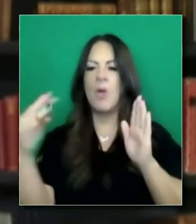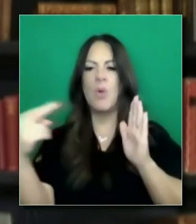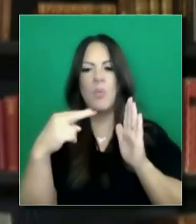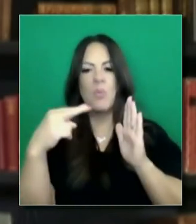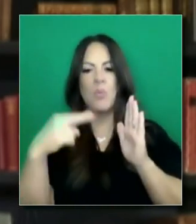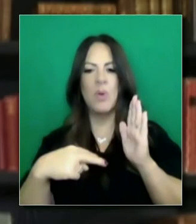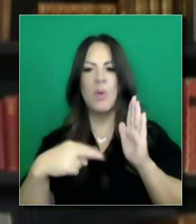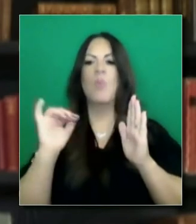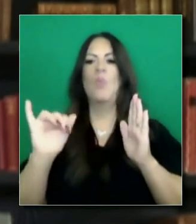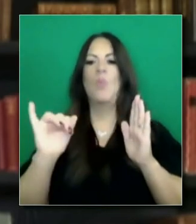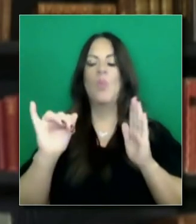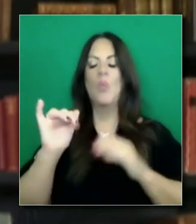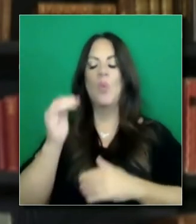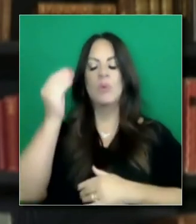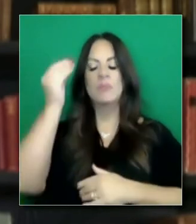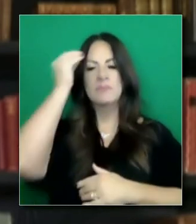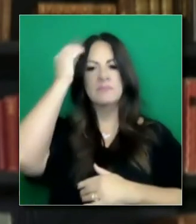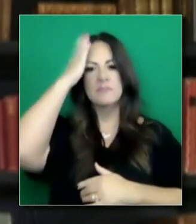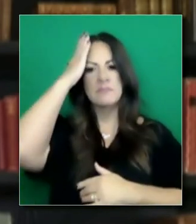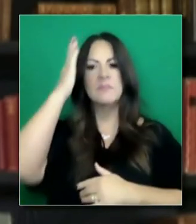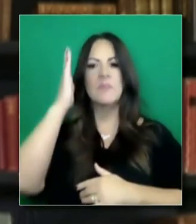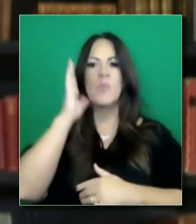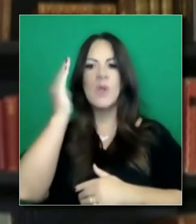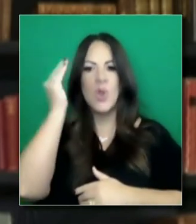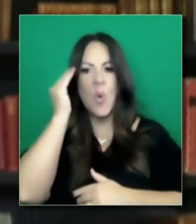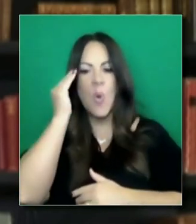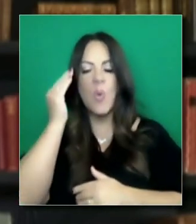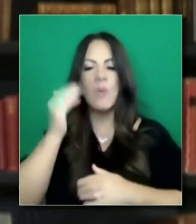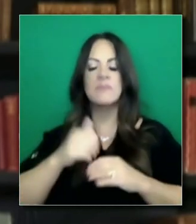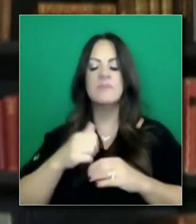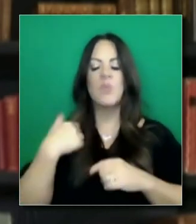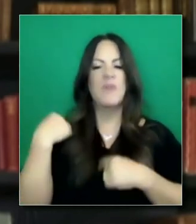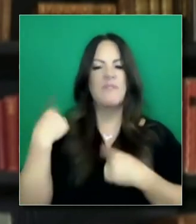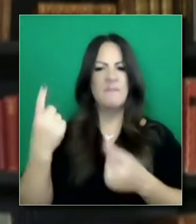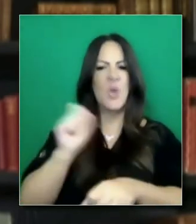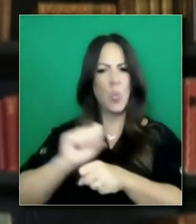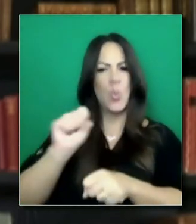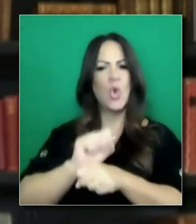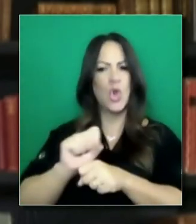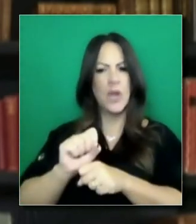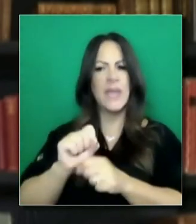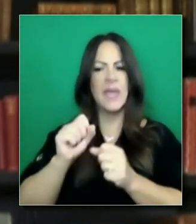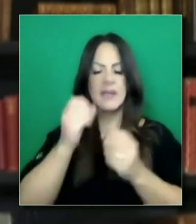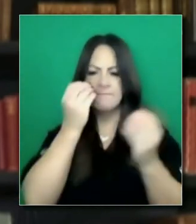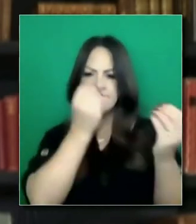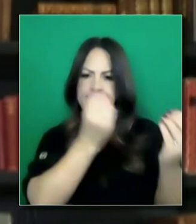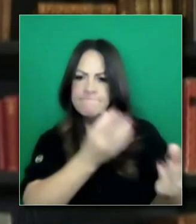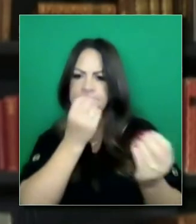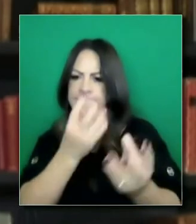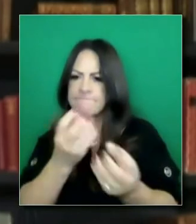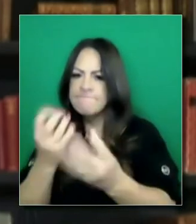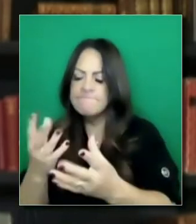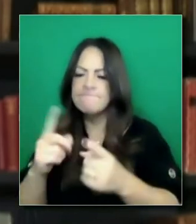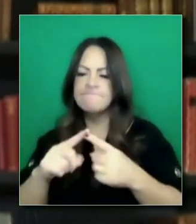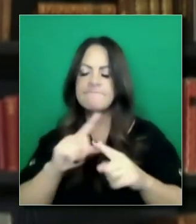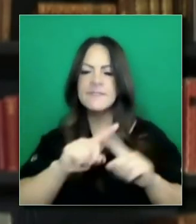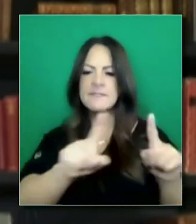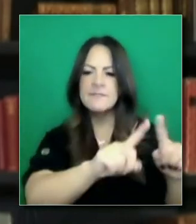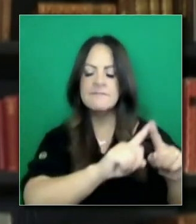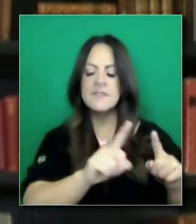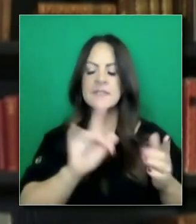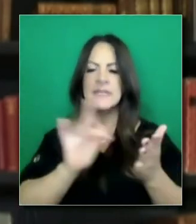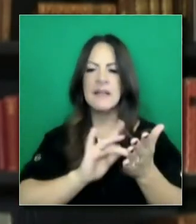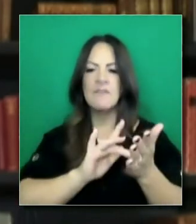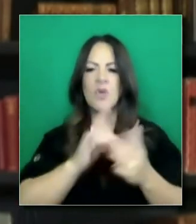reglamento para asegurarles que en las próximas semanas hemos estado trabajando agresivamente tras bastidoras con nuestros colaboradores, incluyendo la